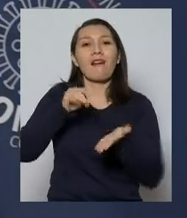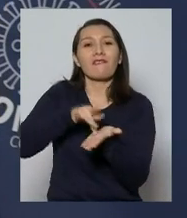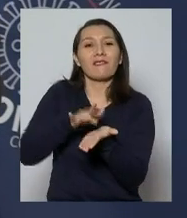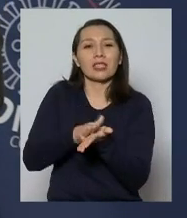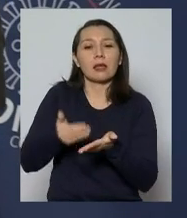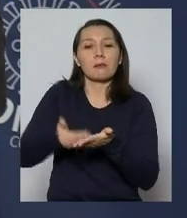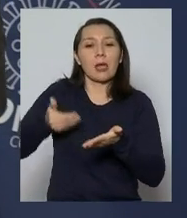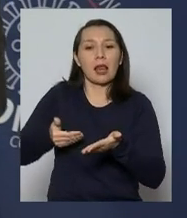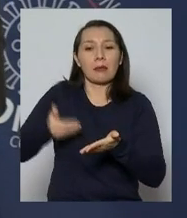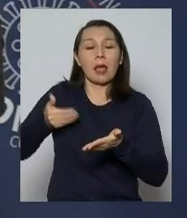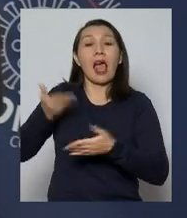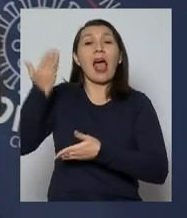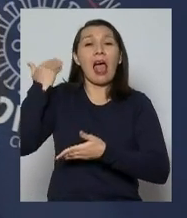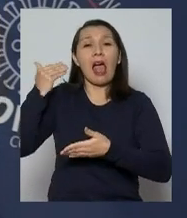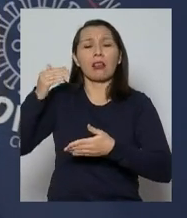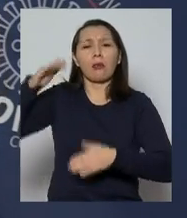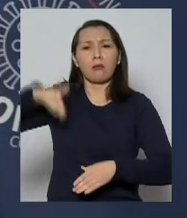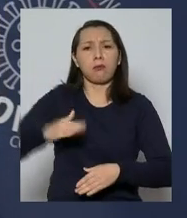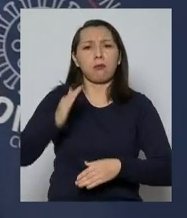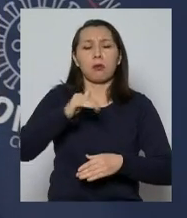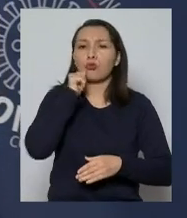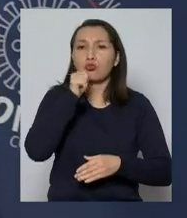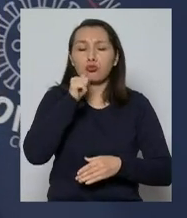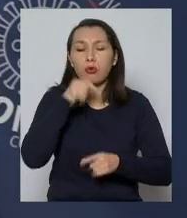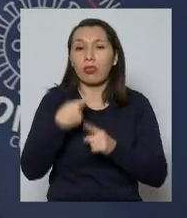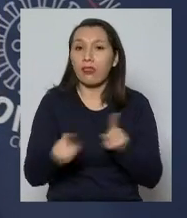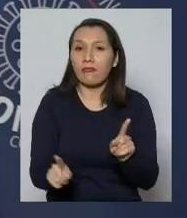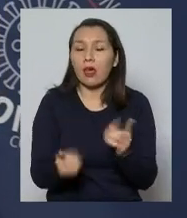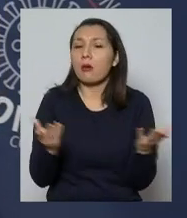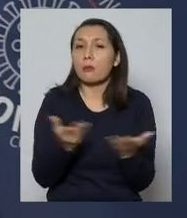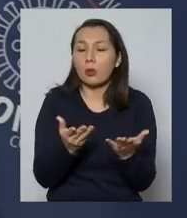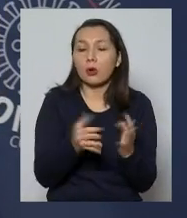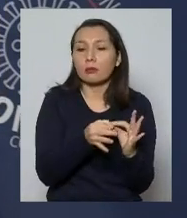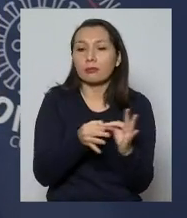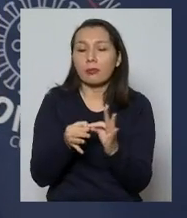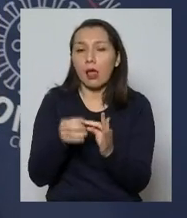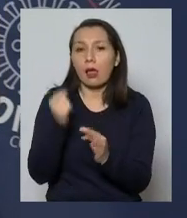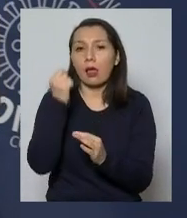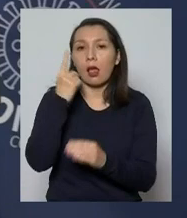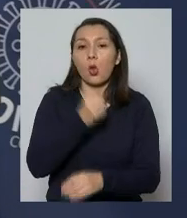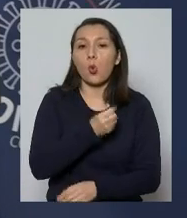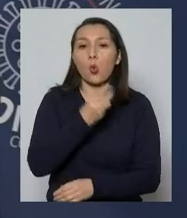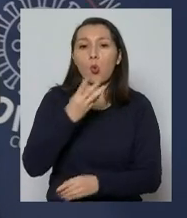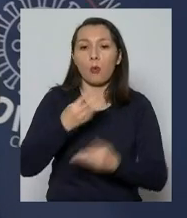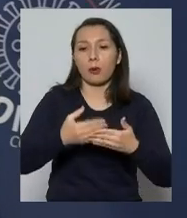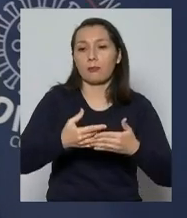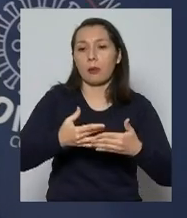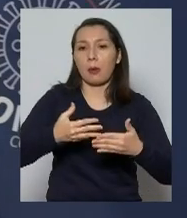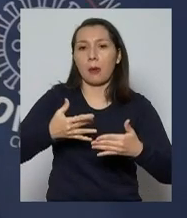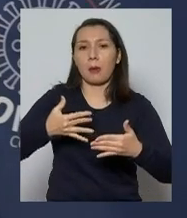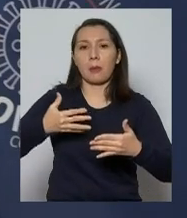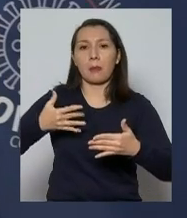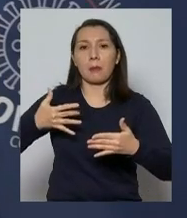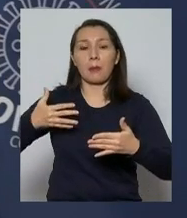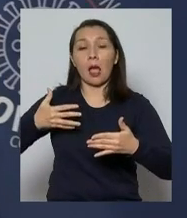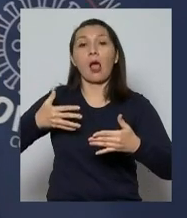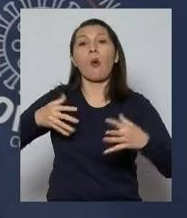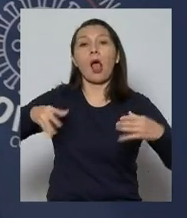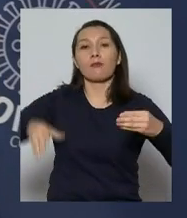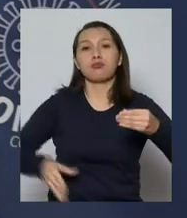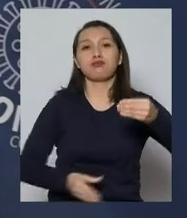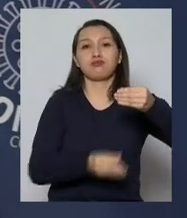proponer una curva distinta cada día, ¿cierto?, que va alimentando los números hacia atrás, haciéndose la información